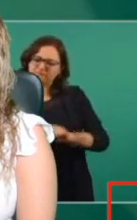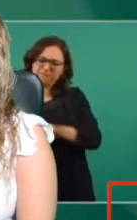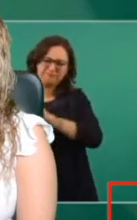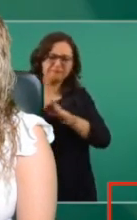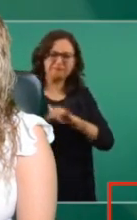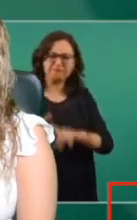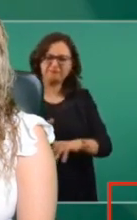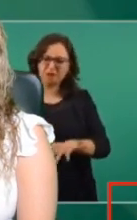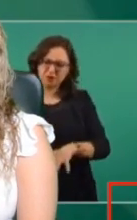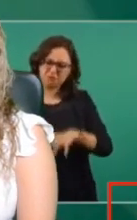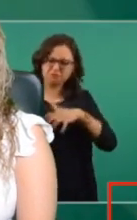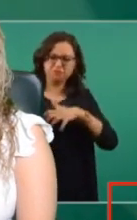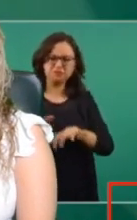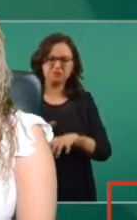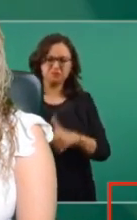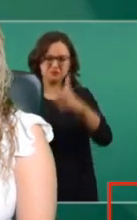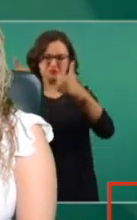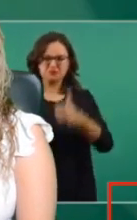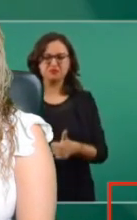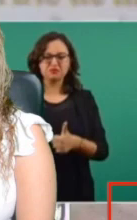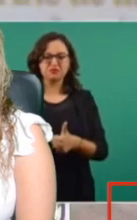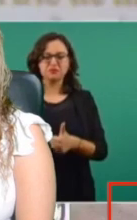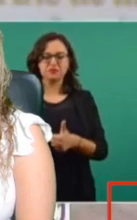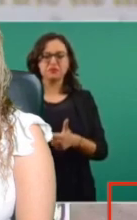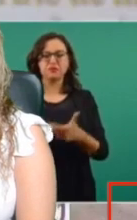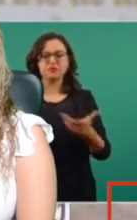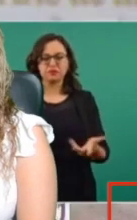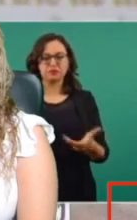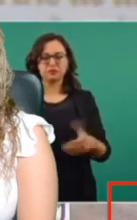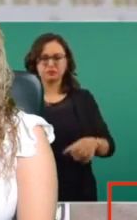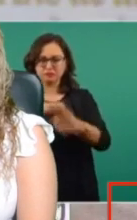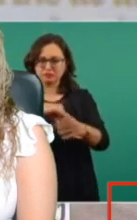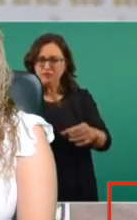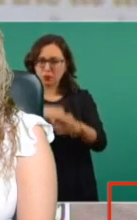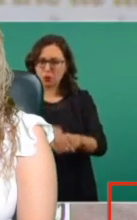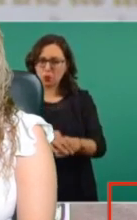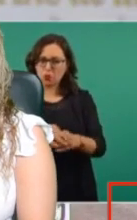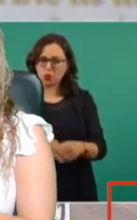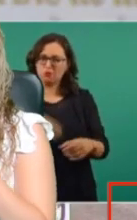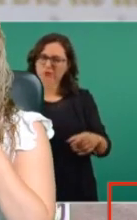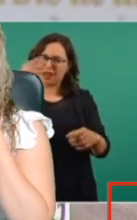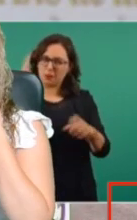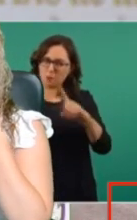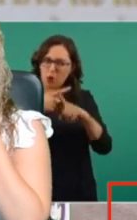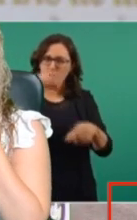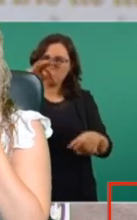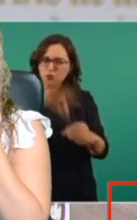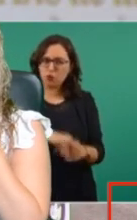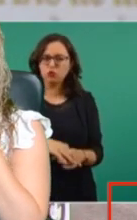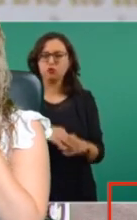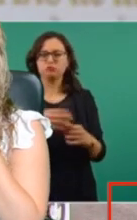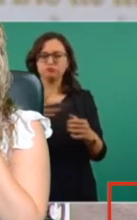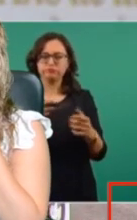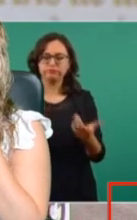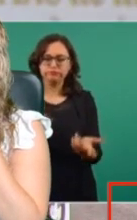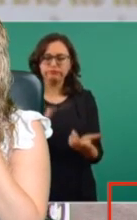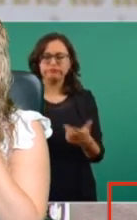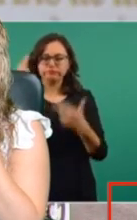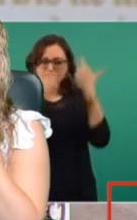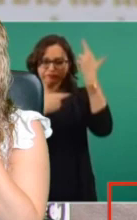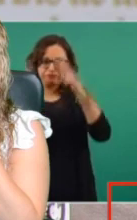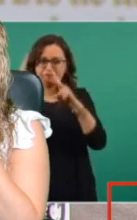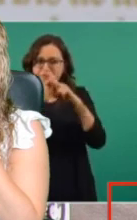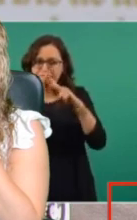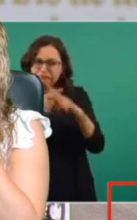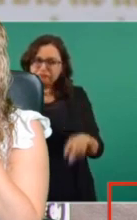después del fraude, porque pedíamos voto por voto, casilla por casilla, que nunca